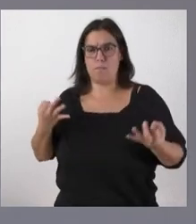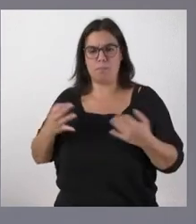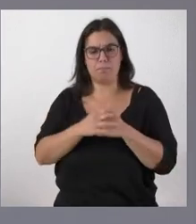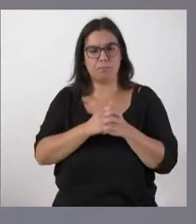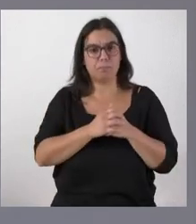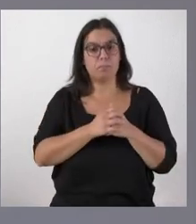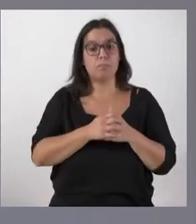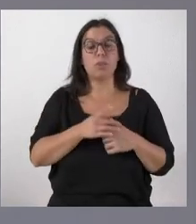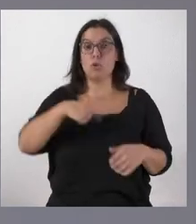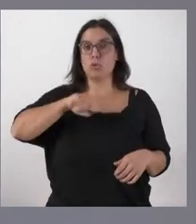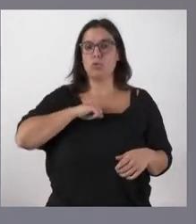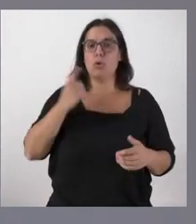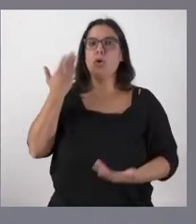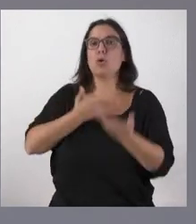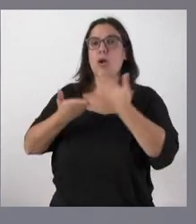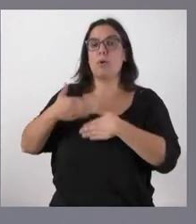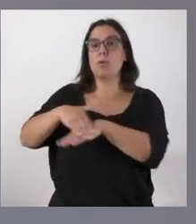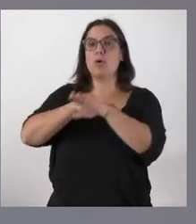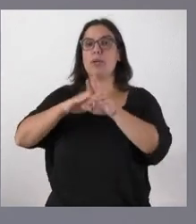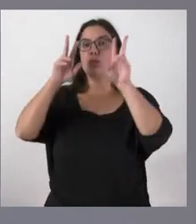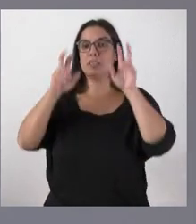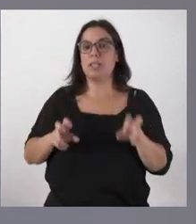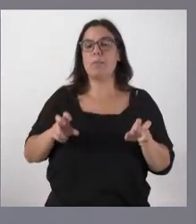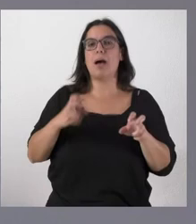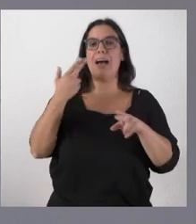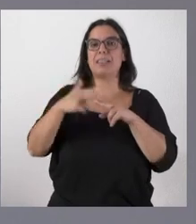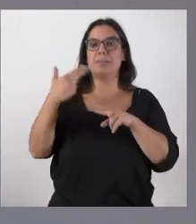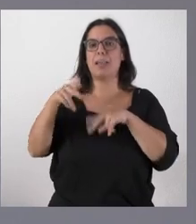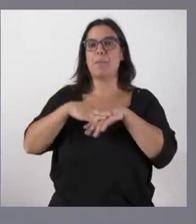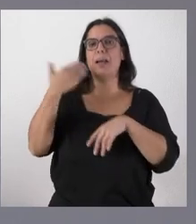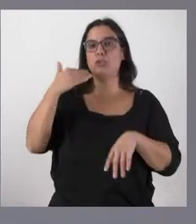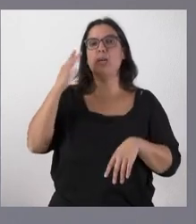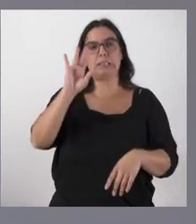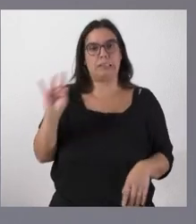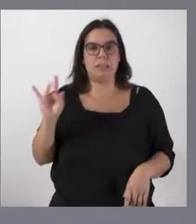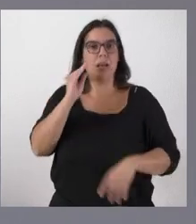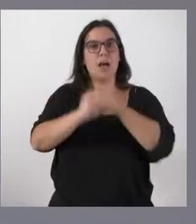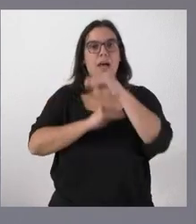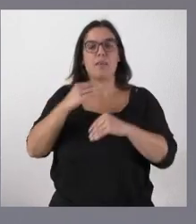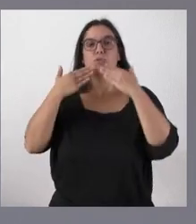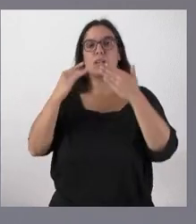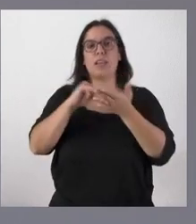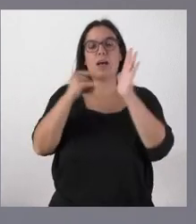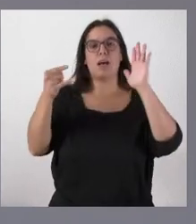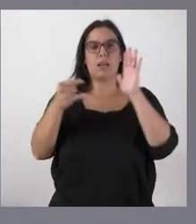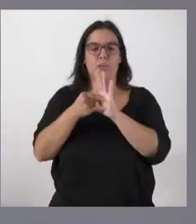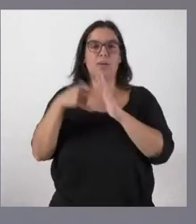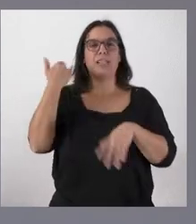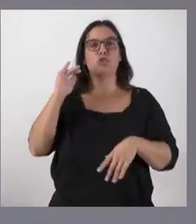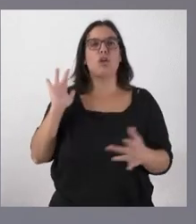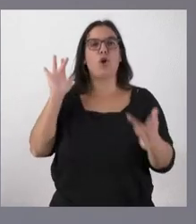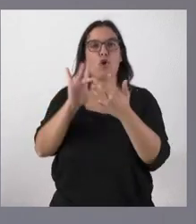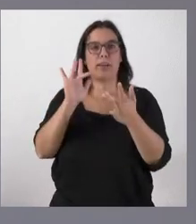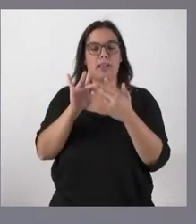estamos colaborando con el gobierno en el desarrollo de actividades para Soria pues sí lo hacemos a través del plan Soria y Conectada nosotros